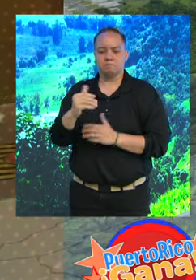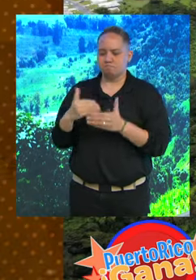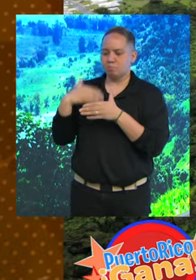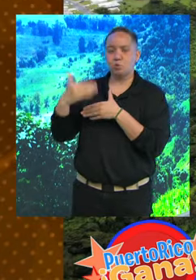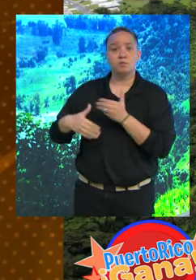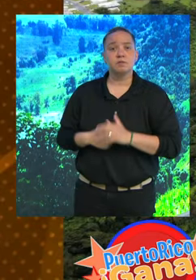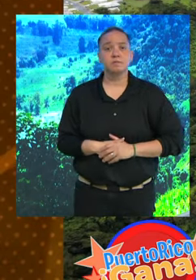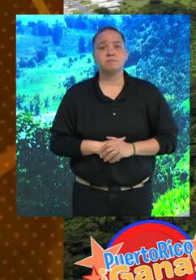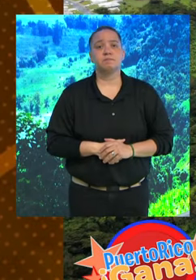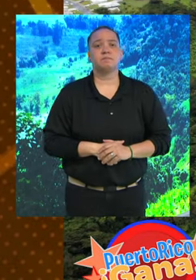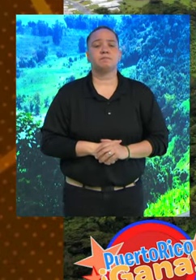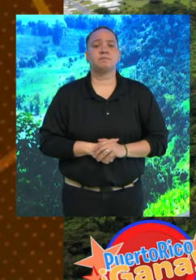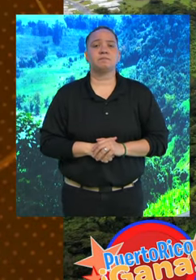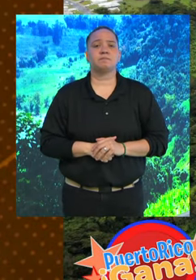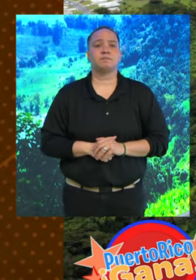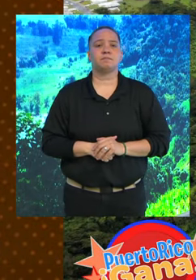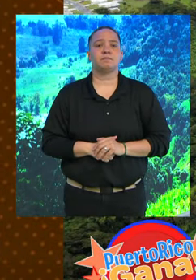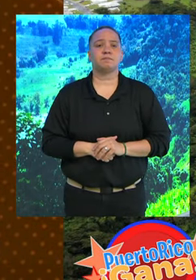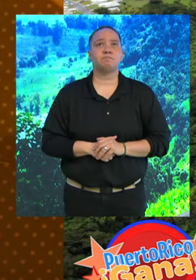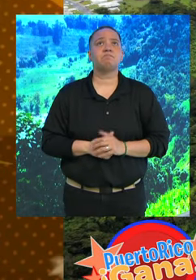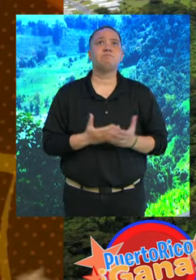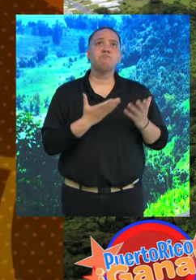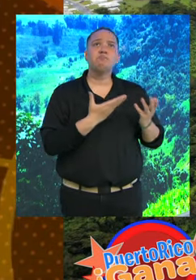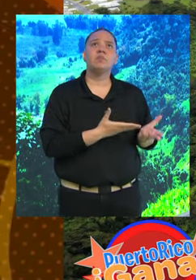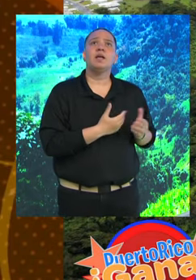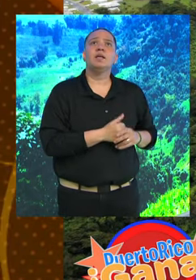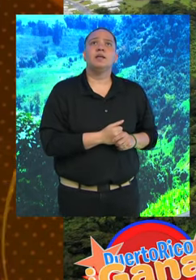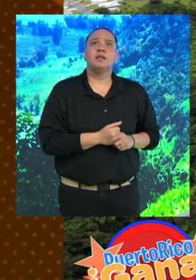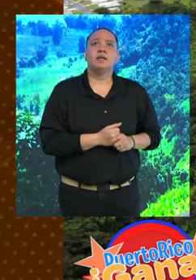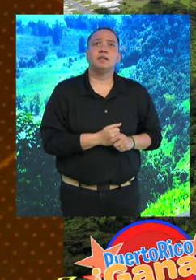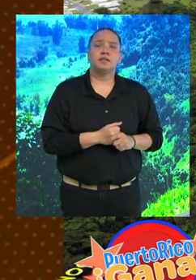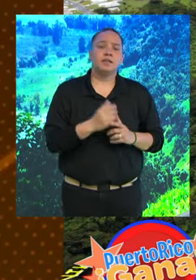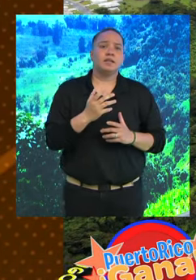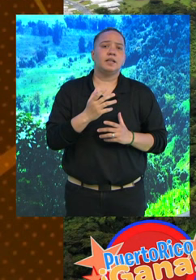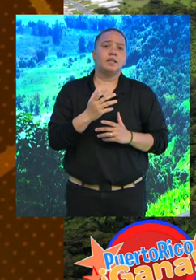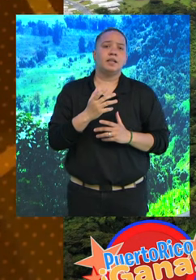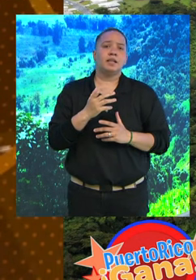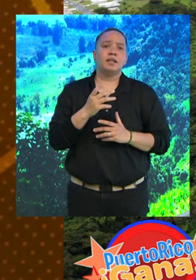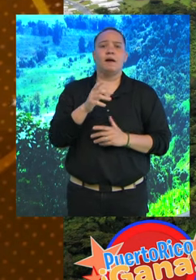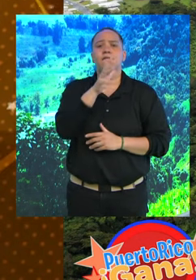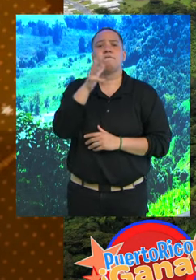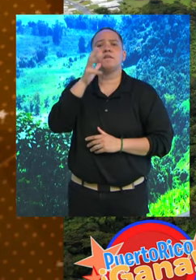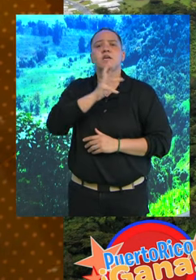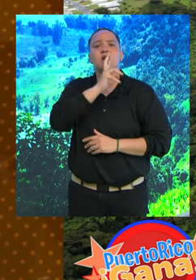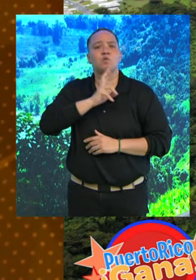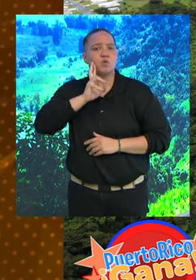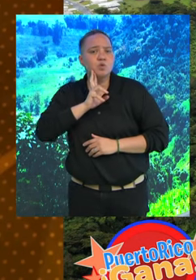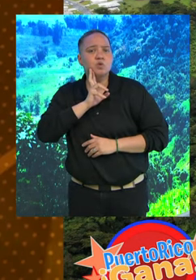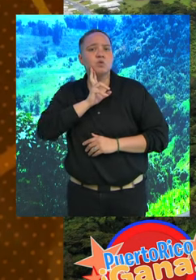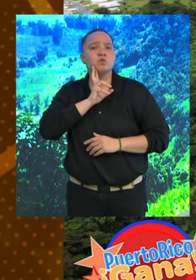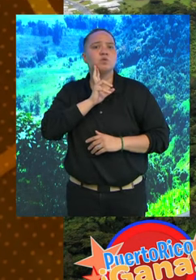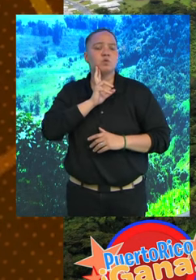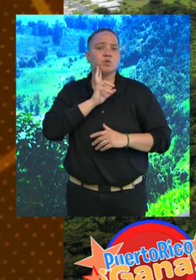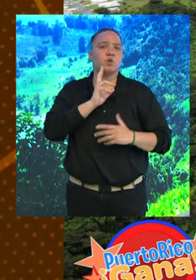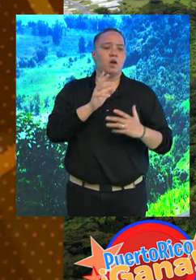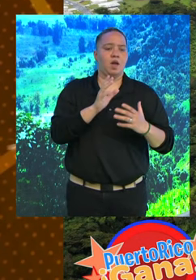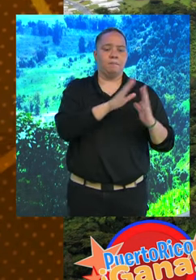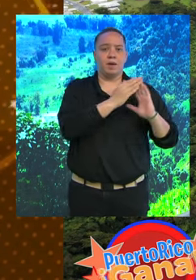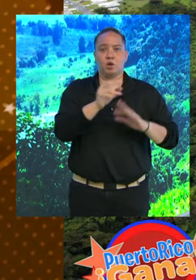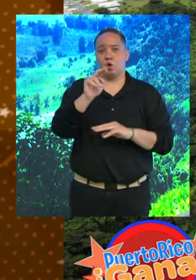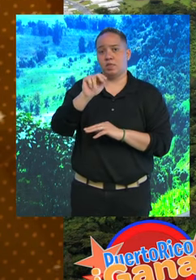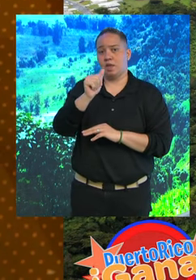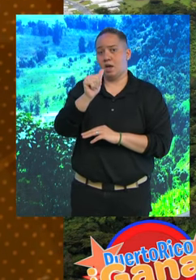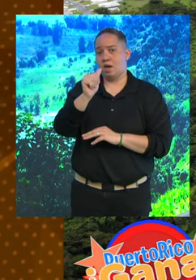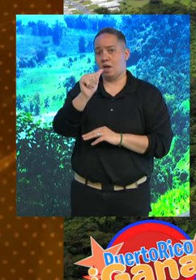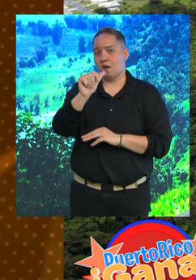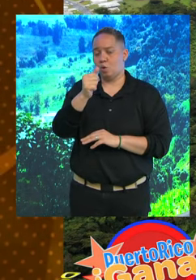verlo por ahí. Pues ahí tenemos el restaurante, ¿verdad? La finca Rústica. Está ubicada en el barrio de Aguao, porque no solamente